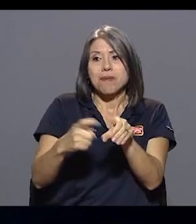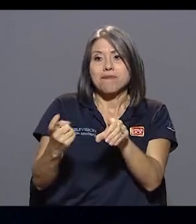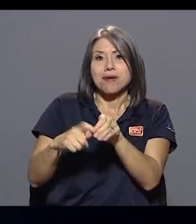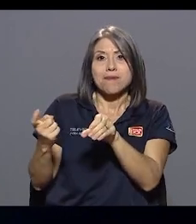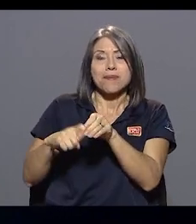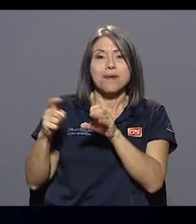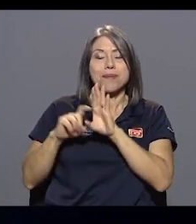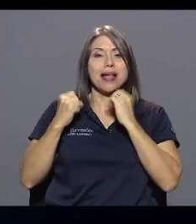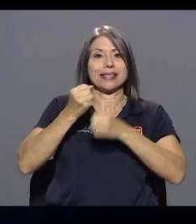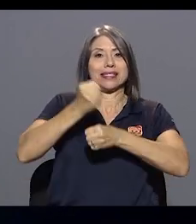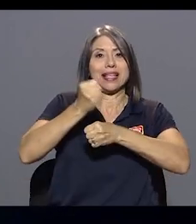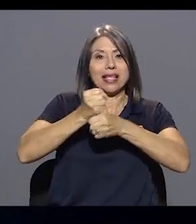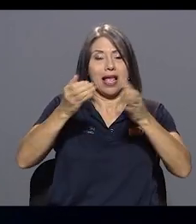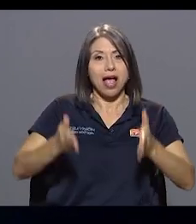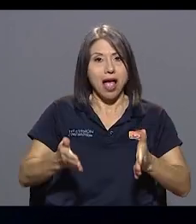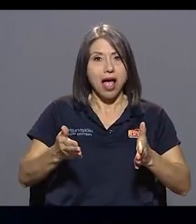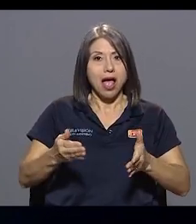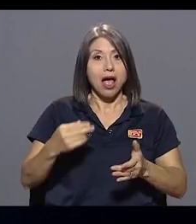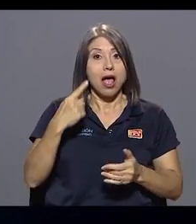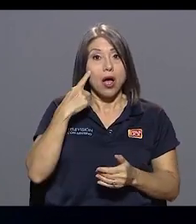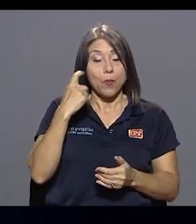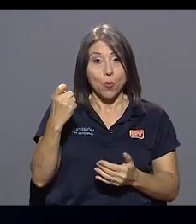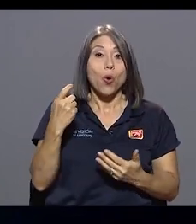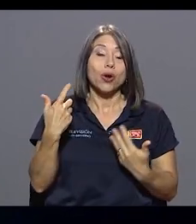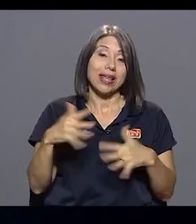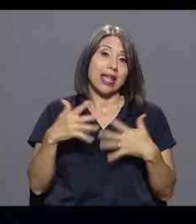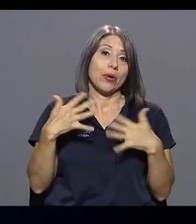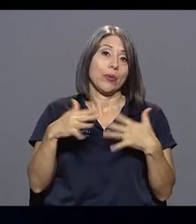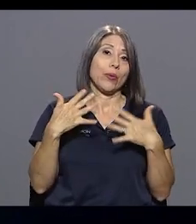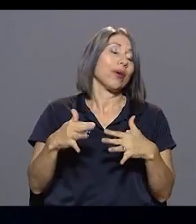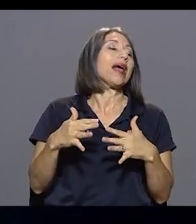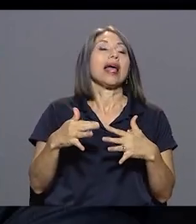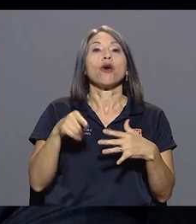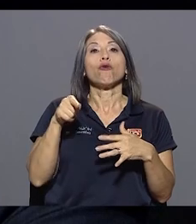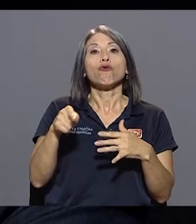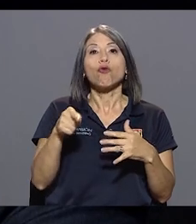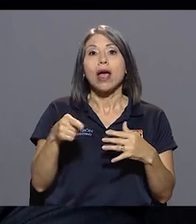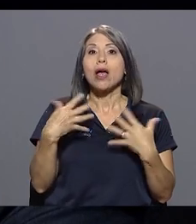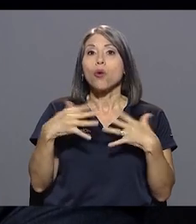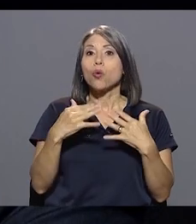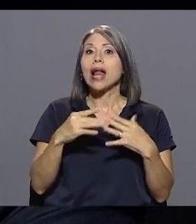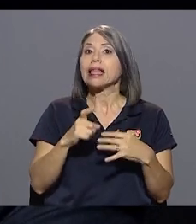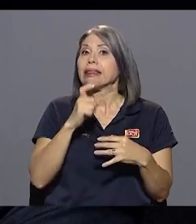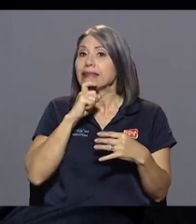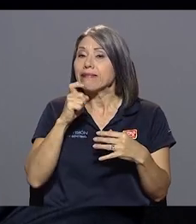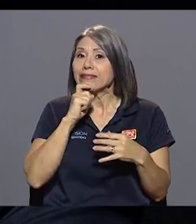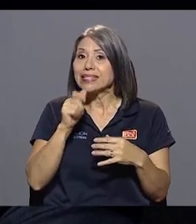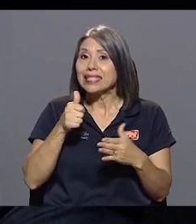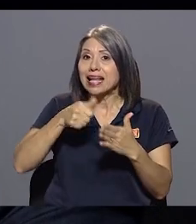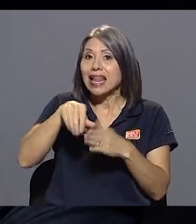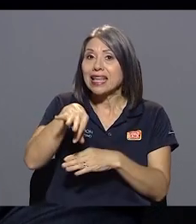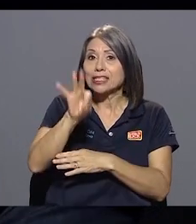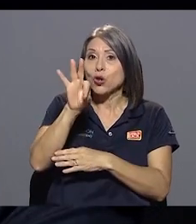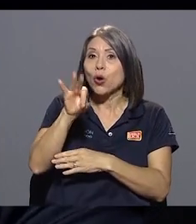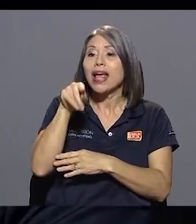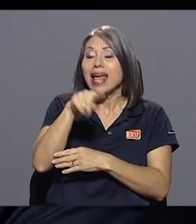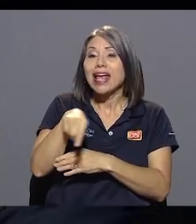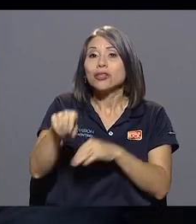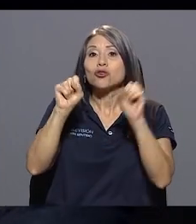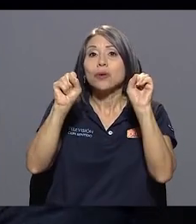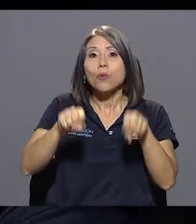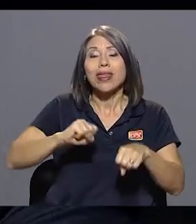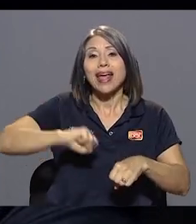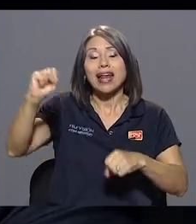apretada elección en el caso específico del sindicato, un sindicato que se puede ganar casi con 300 o 400 votos